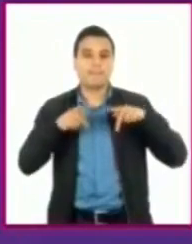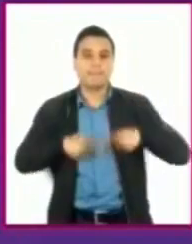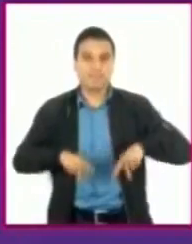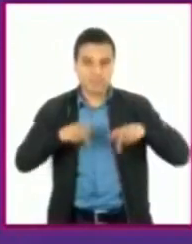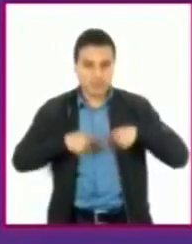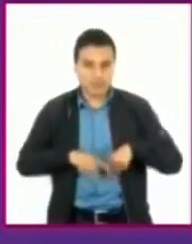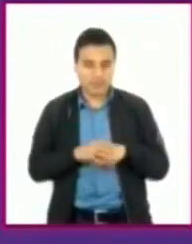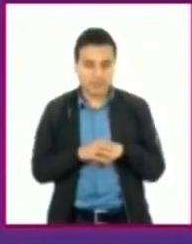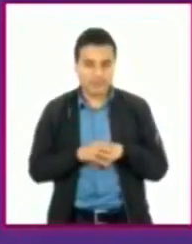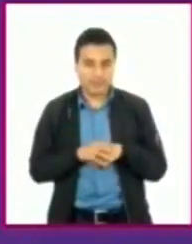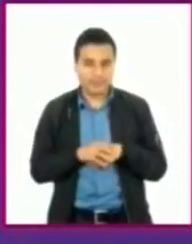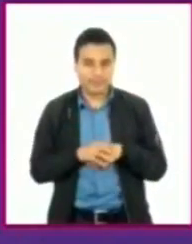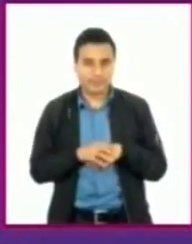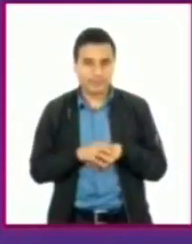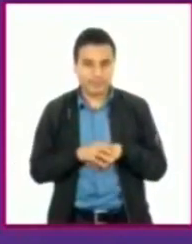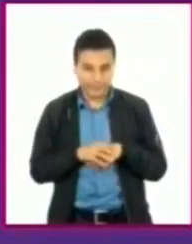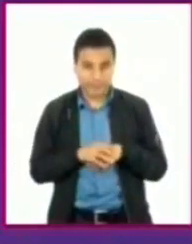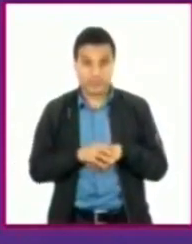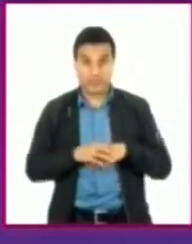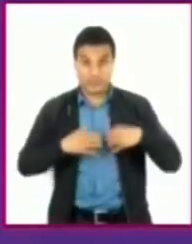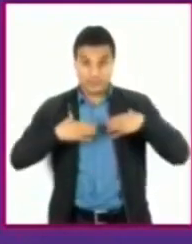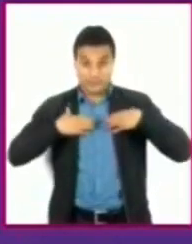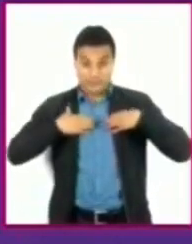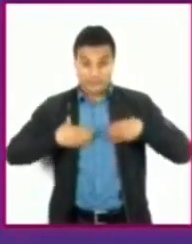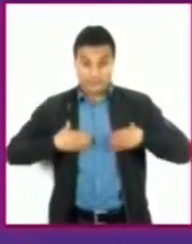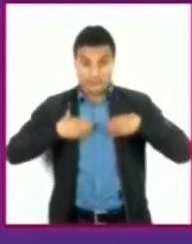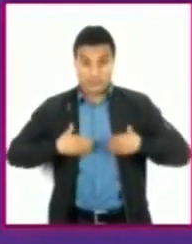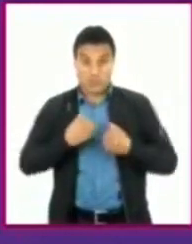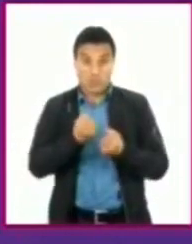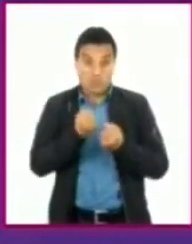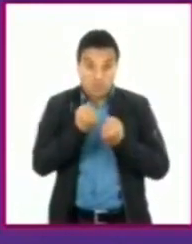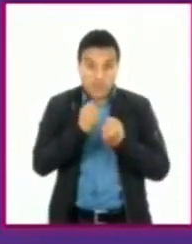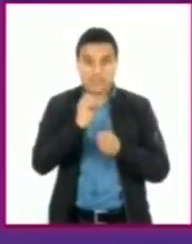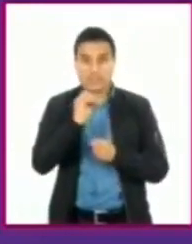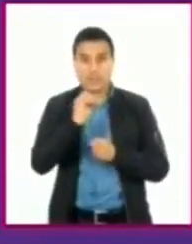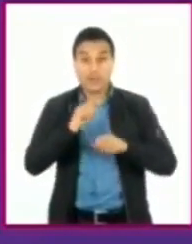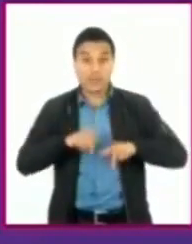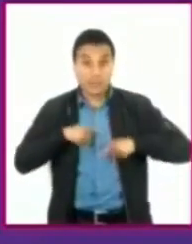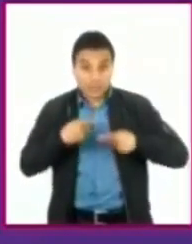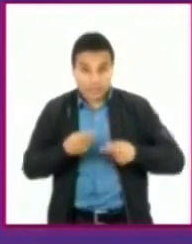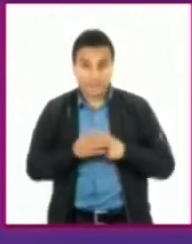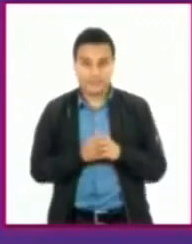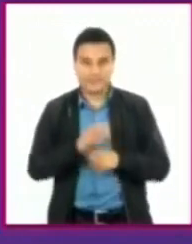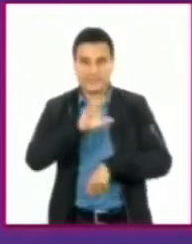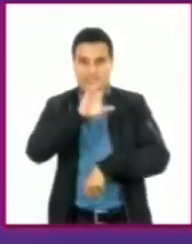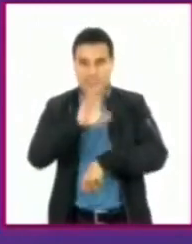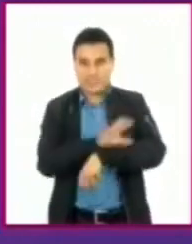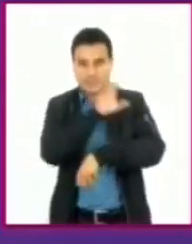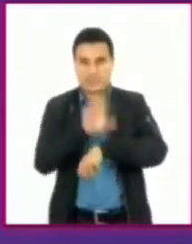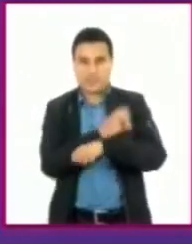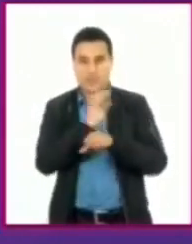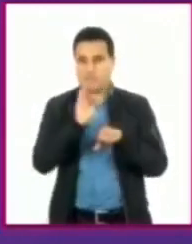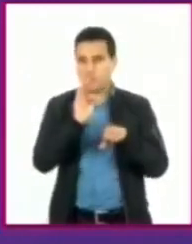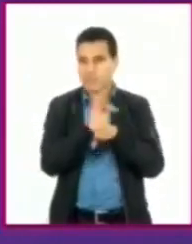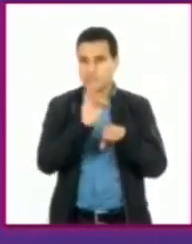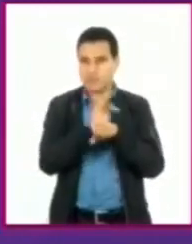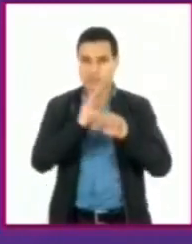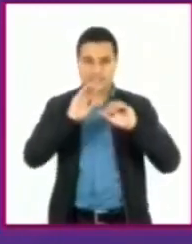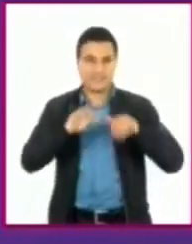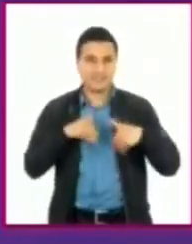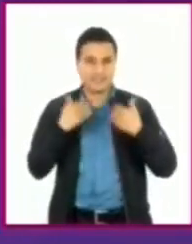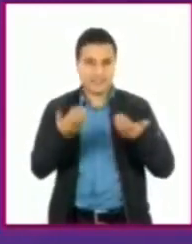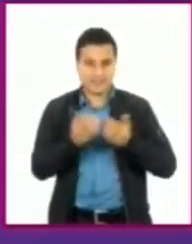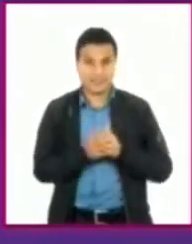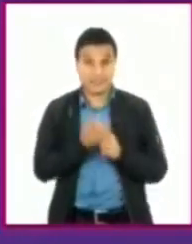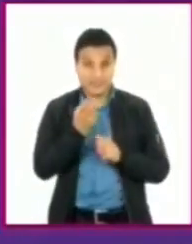calidad de esa función en el pulmón, es que esa energía que se llama energía de protección externa, puede